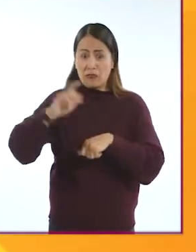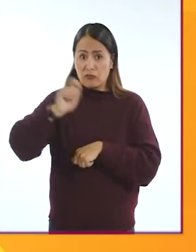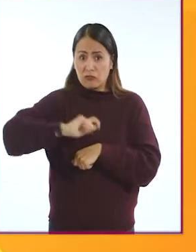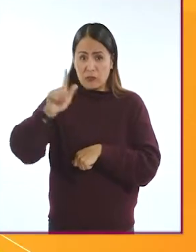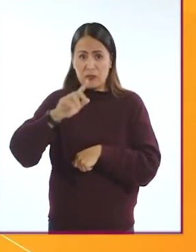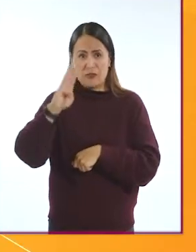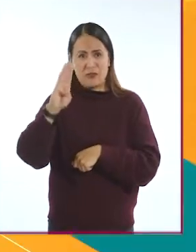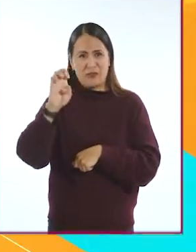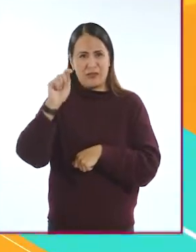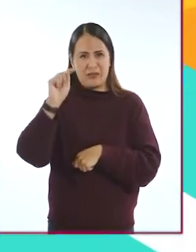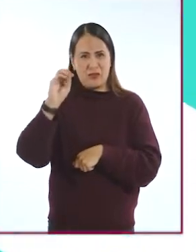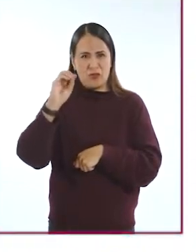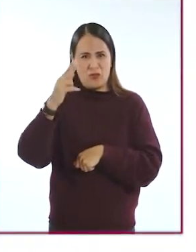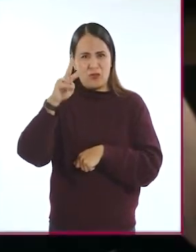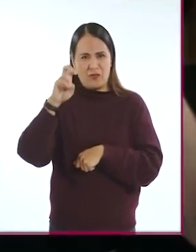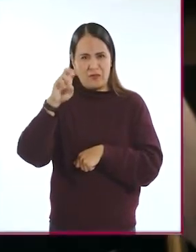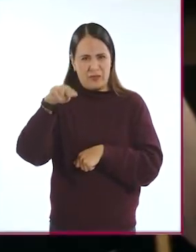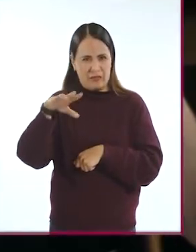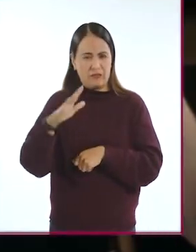con esta condición.